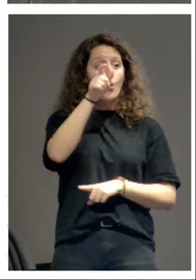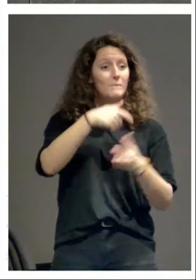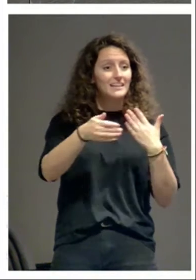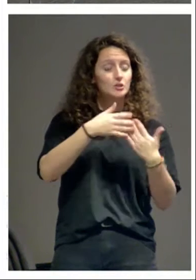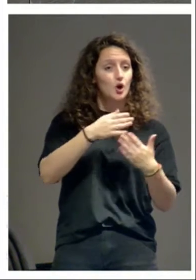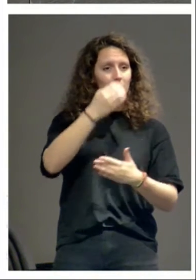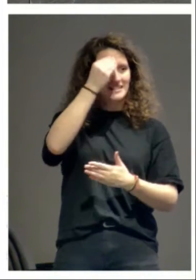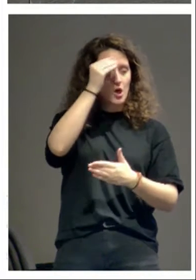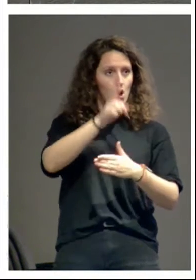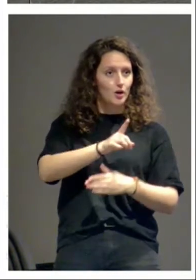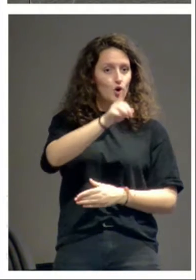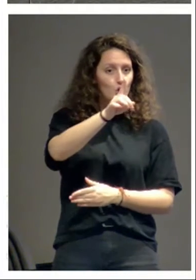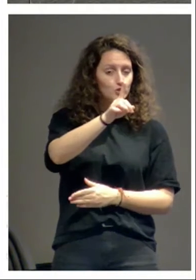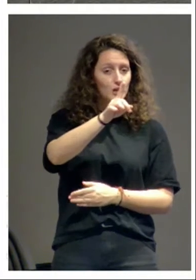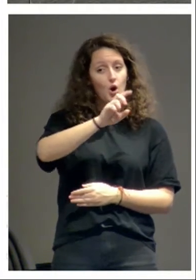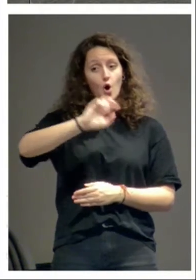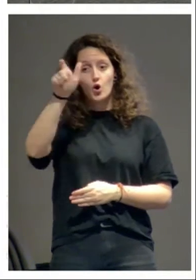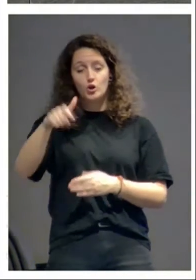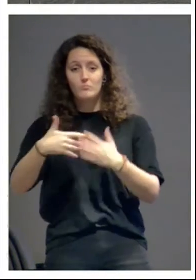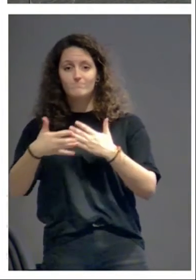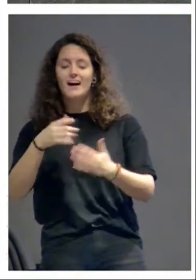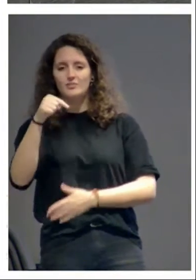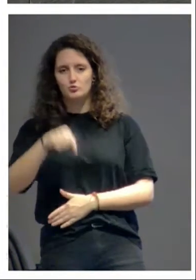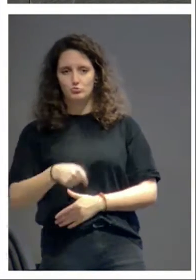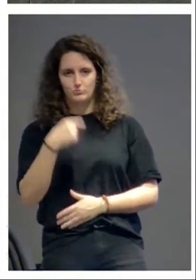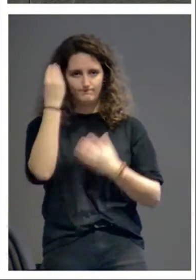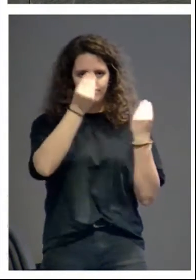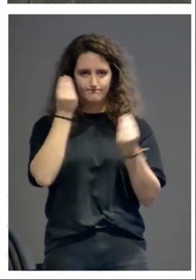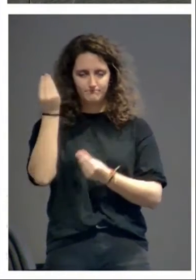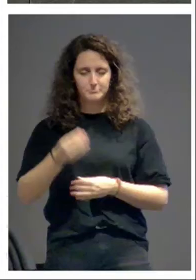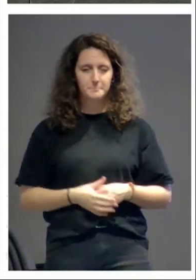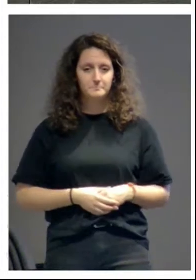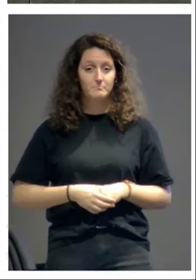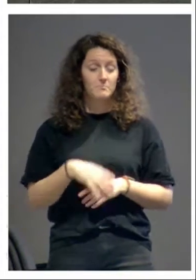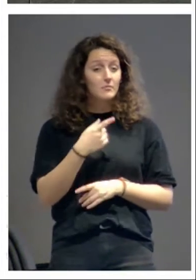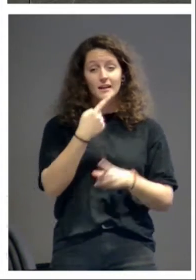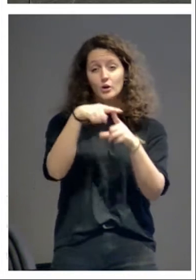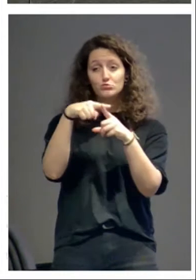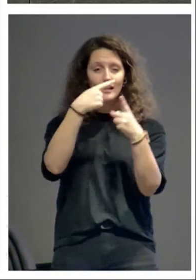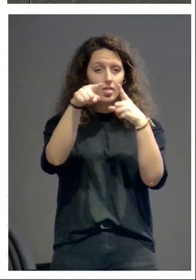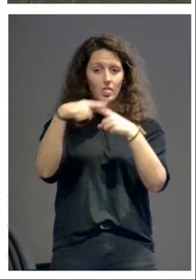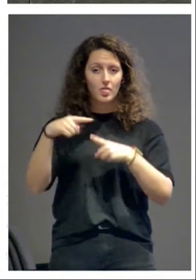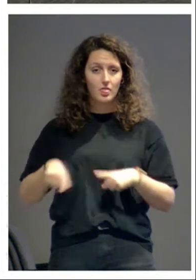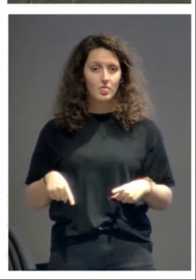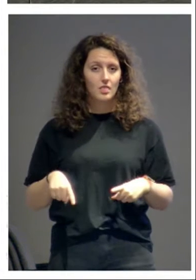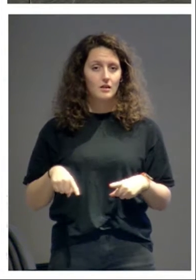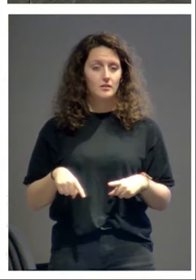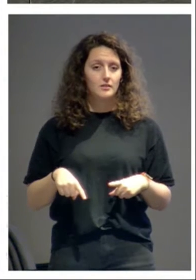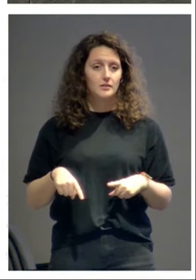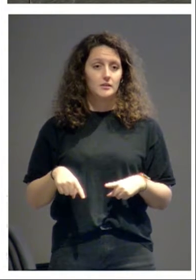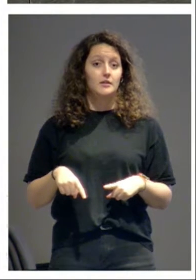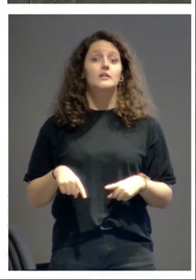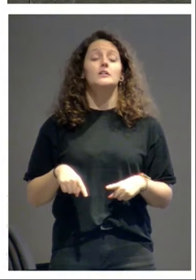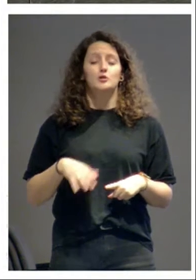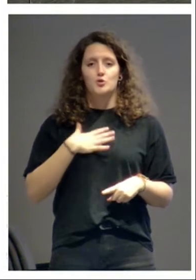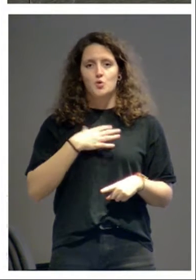otro era el maestro que había pensado el sur. Estas diferencias pueden ser